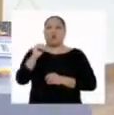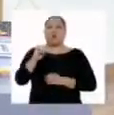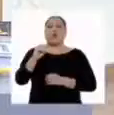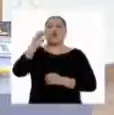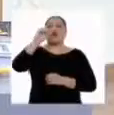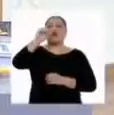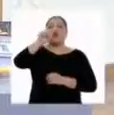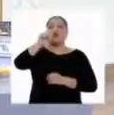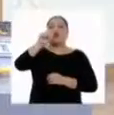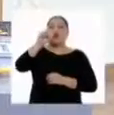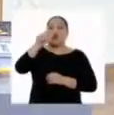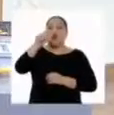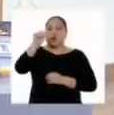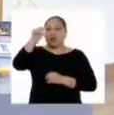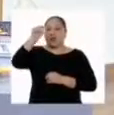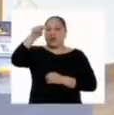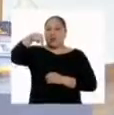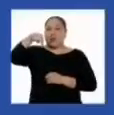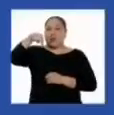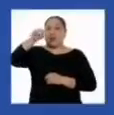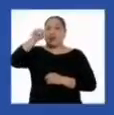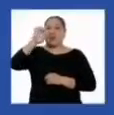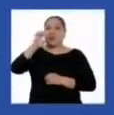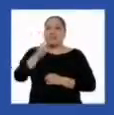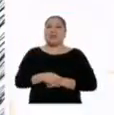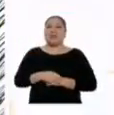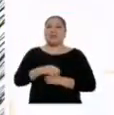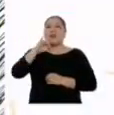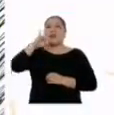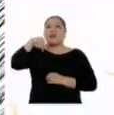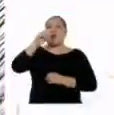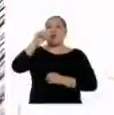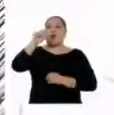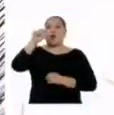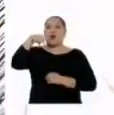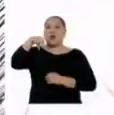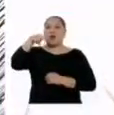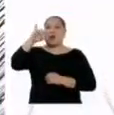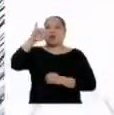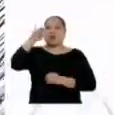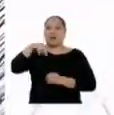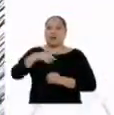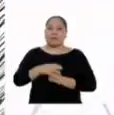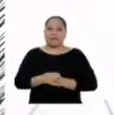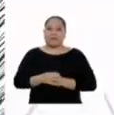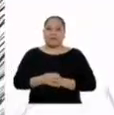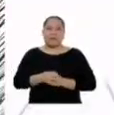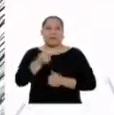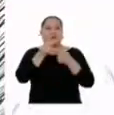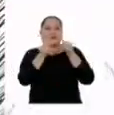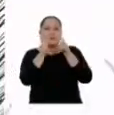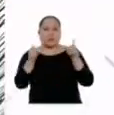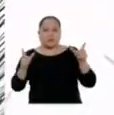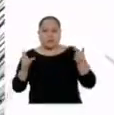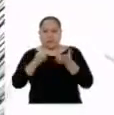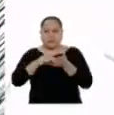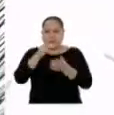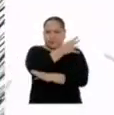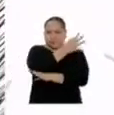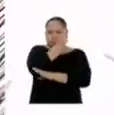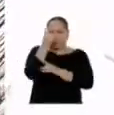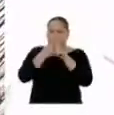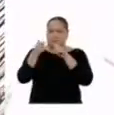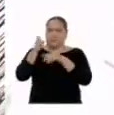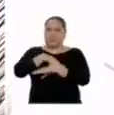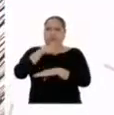Madre de Dios. ¡Comenzamos con las preguntas! ¿Cuáles son las zonas con vegetación más importantes de las diferentes